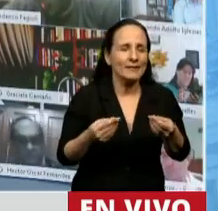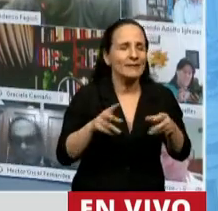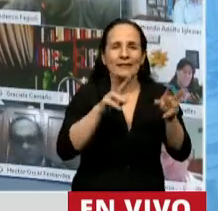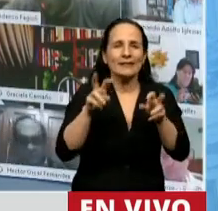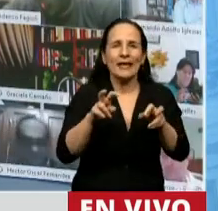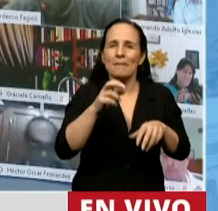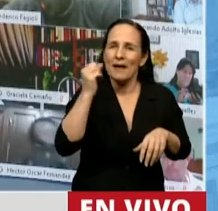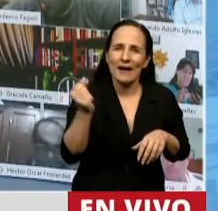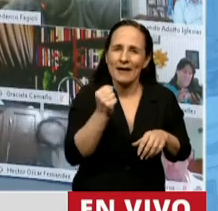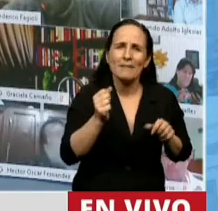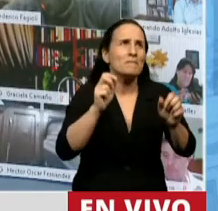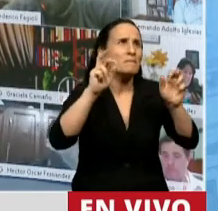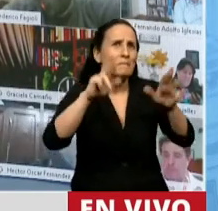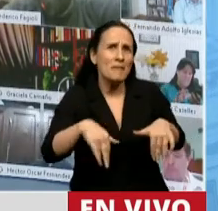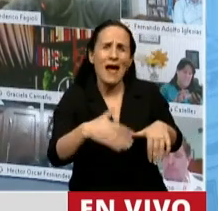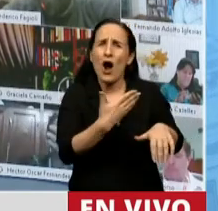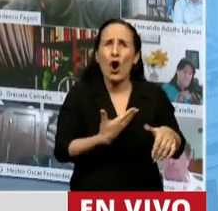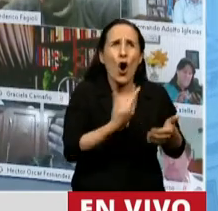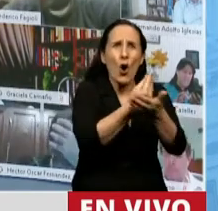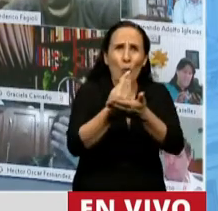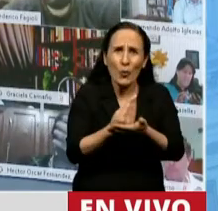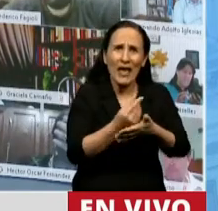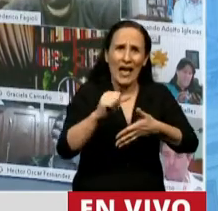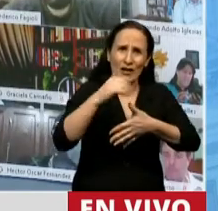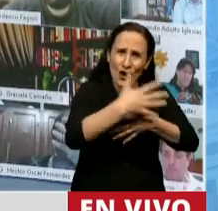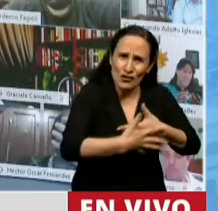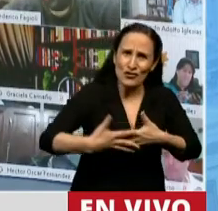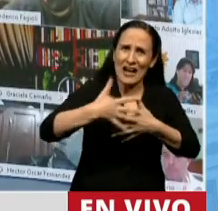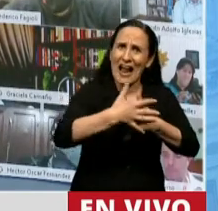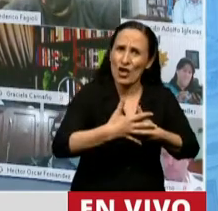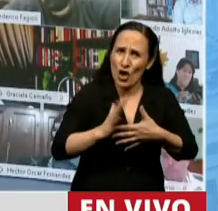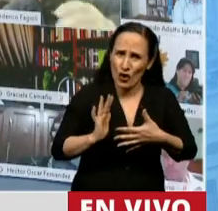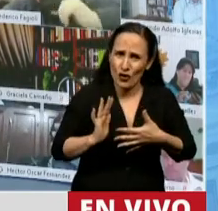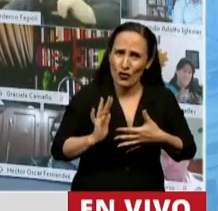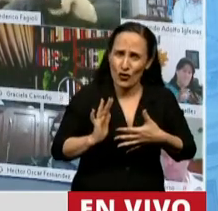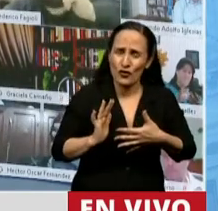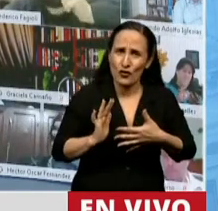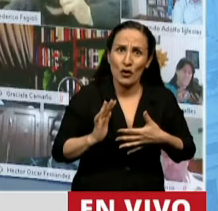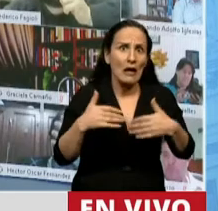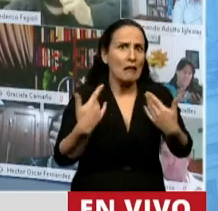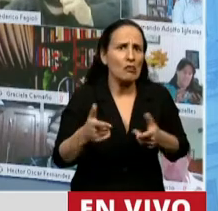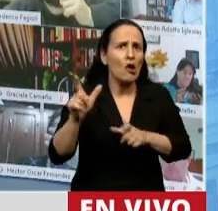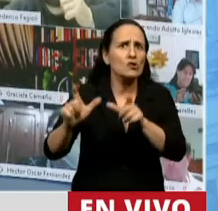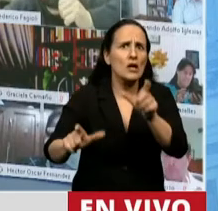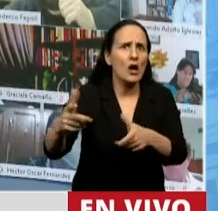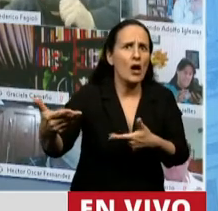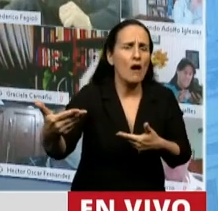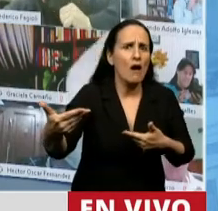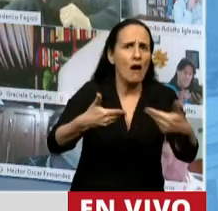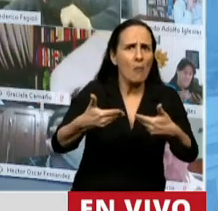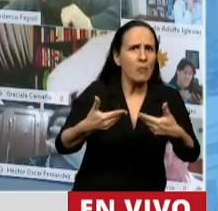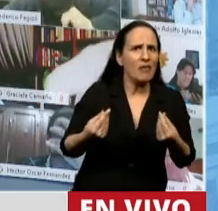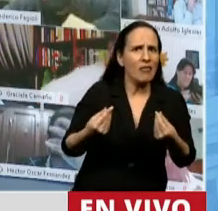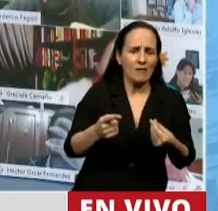multilateral regional y como tal, que nos pide, que nos exige que aunemos